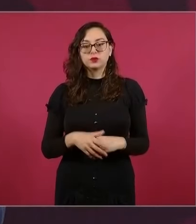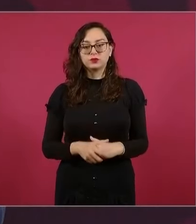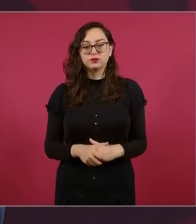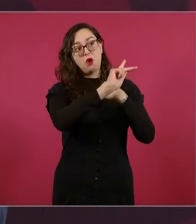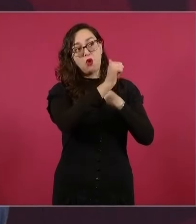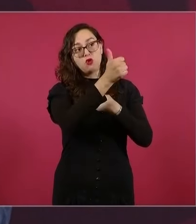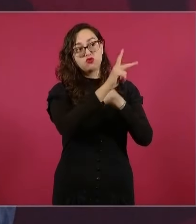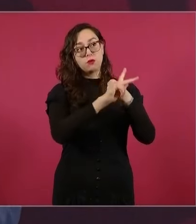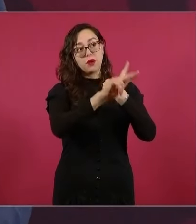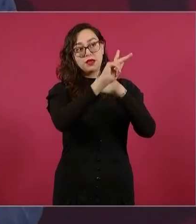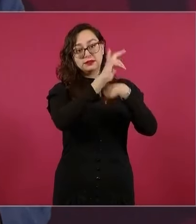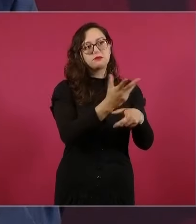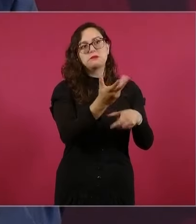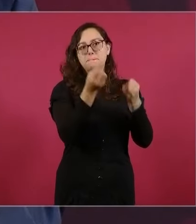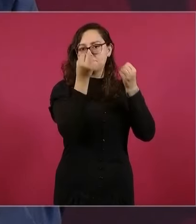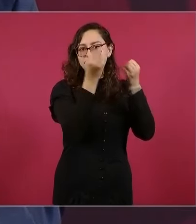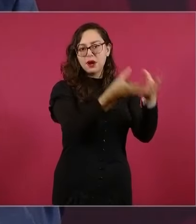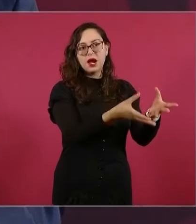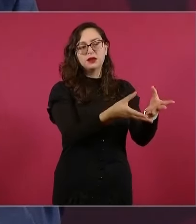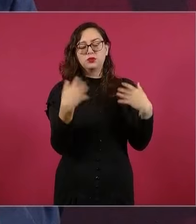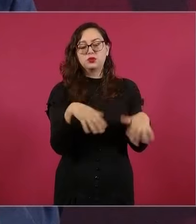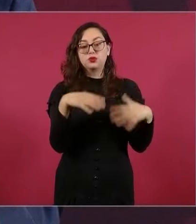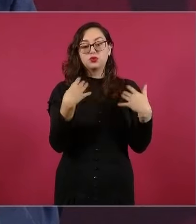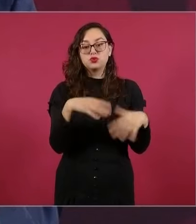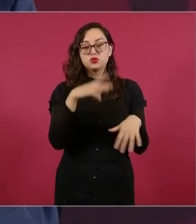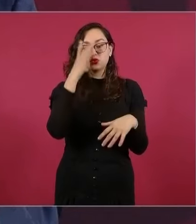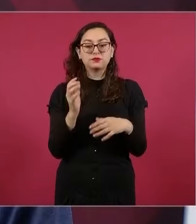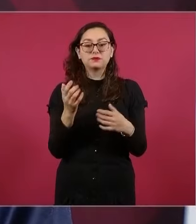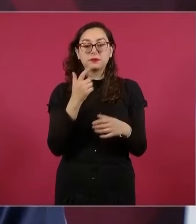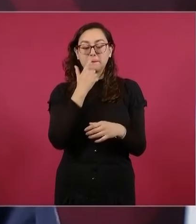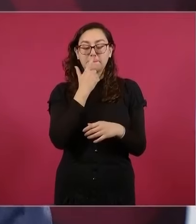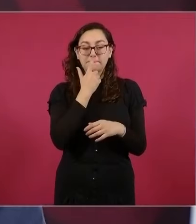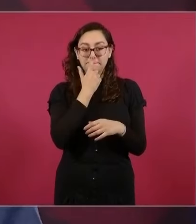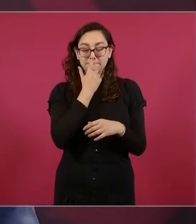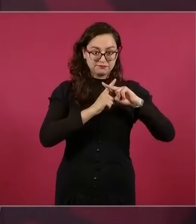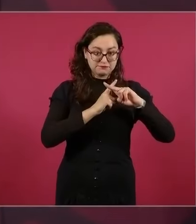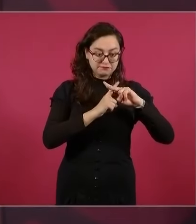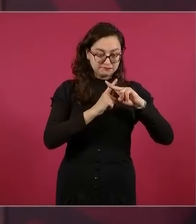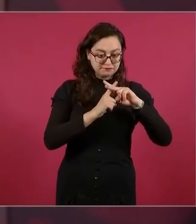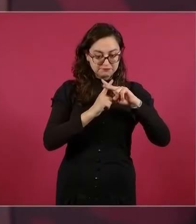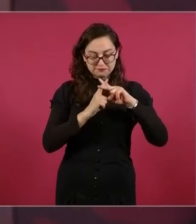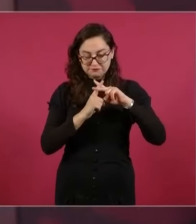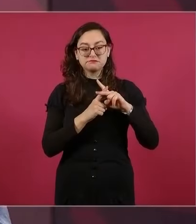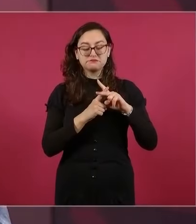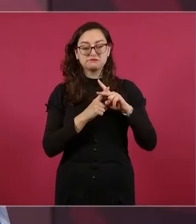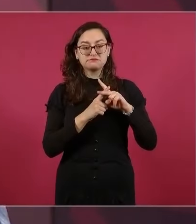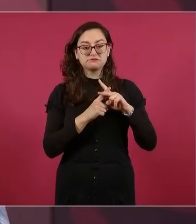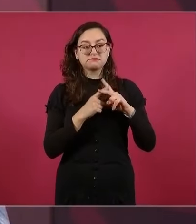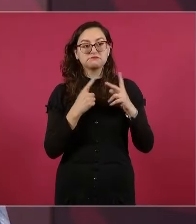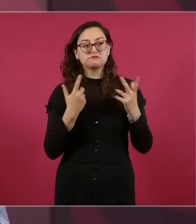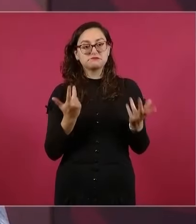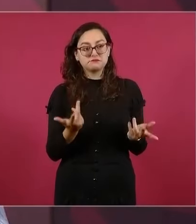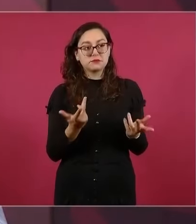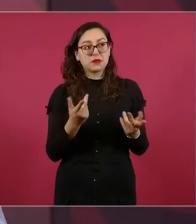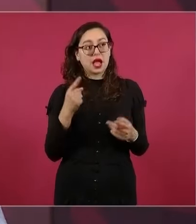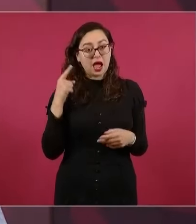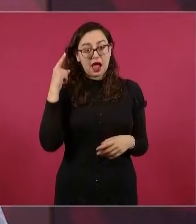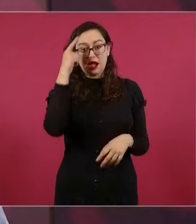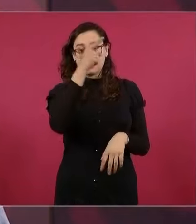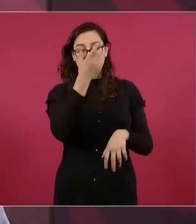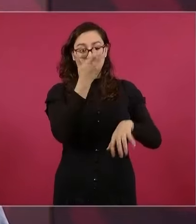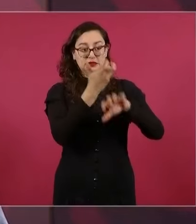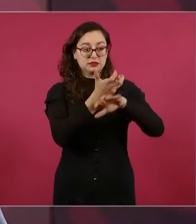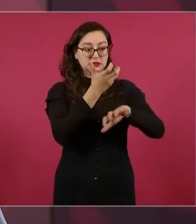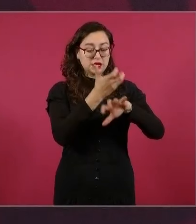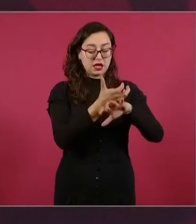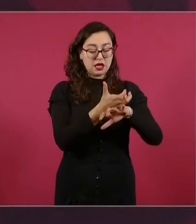oportunidad, Estados Unidos, porque según nuestros cálculos aportan los mexicanos